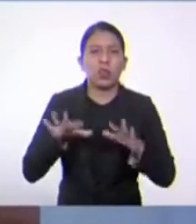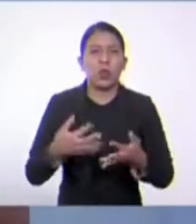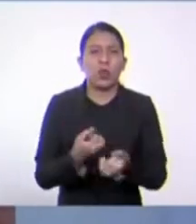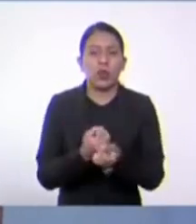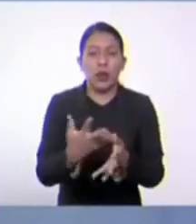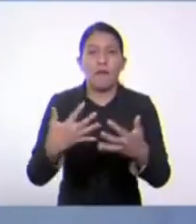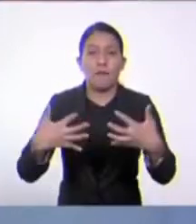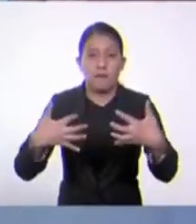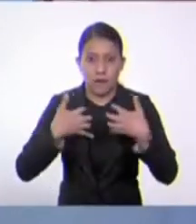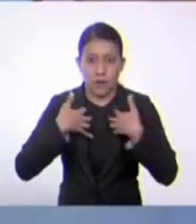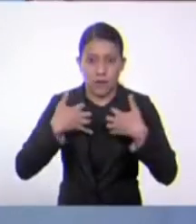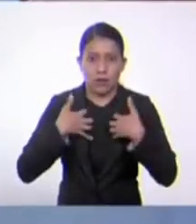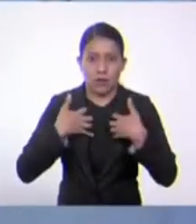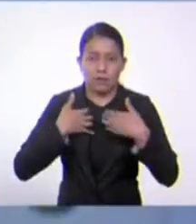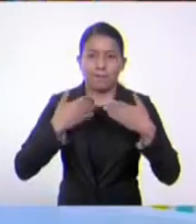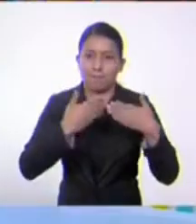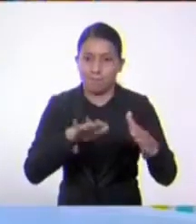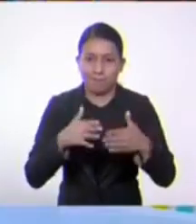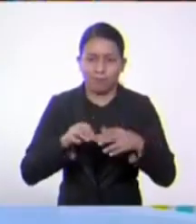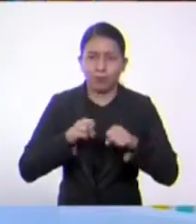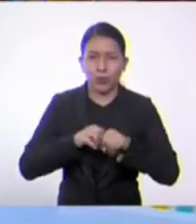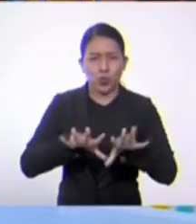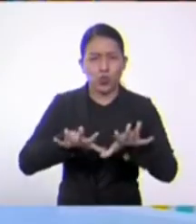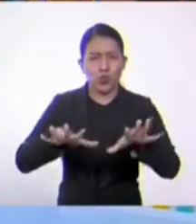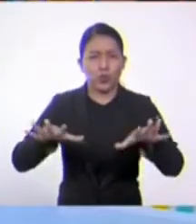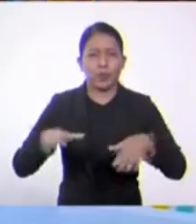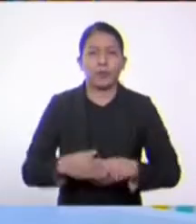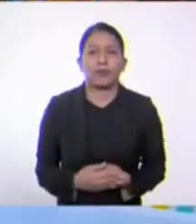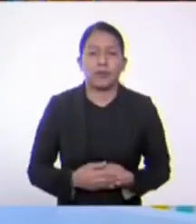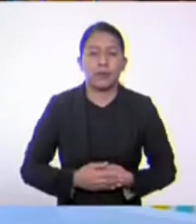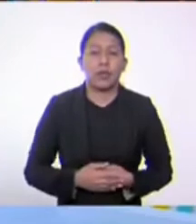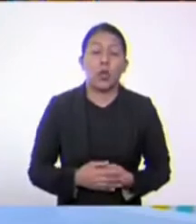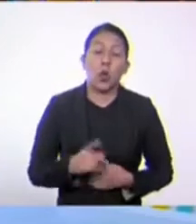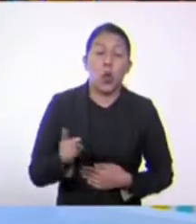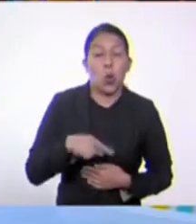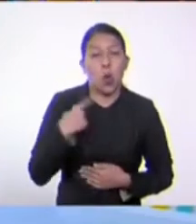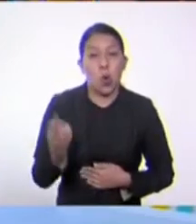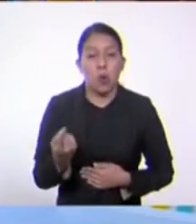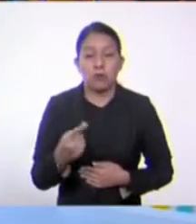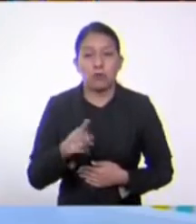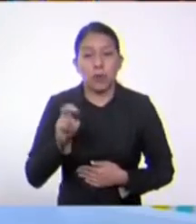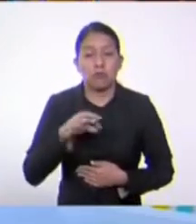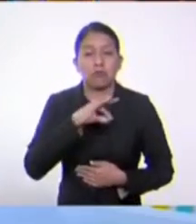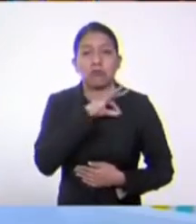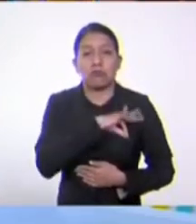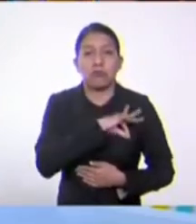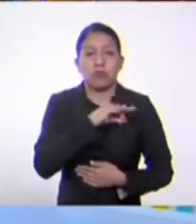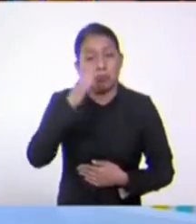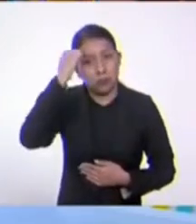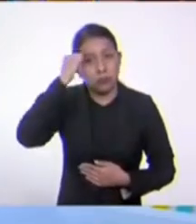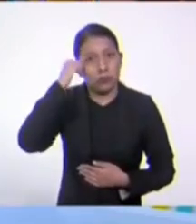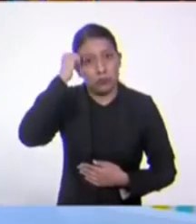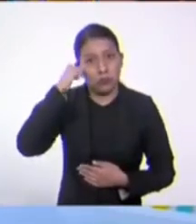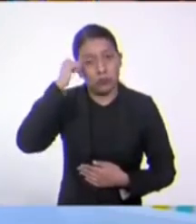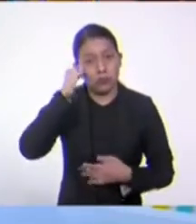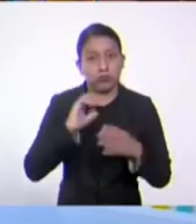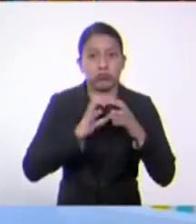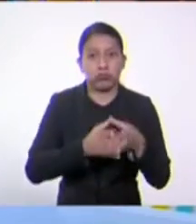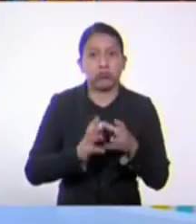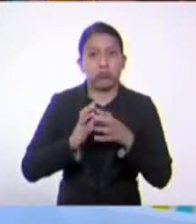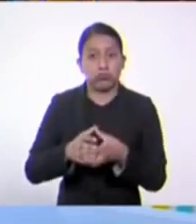la vida y la diversidad de éste. Otra de las cosas beneficiosas sobre aprender de los grupos